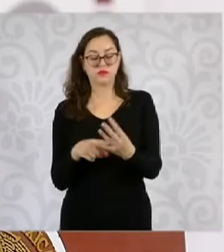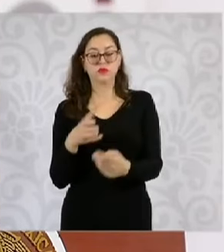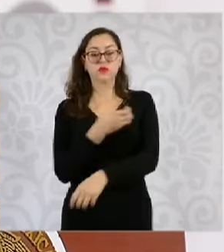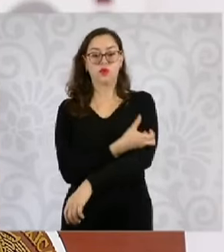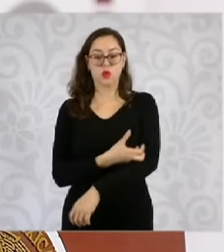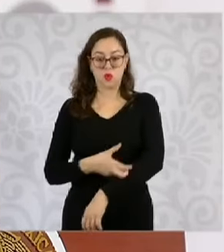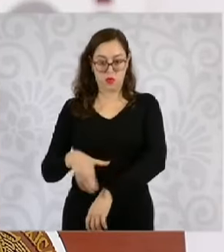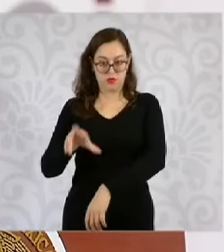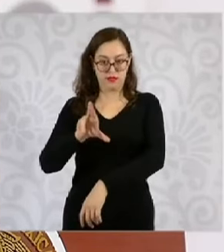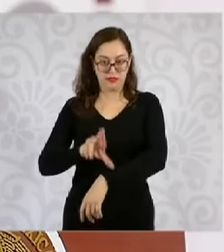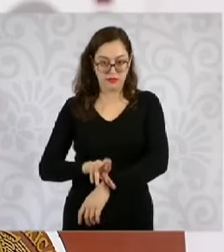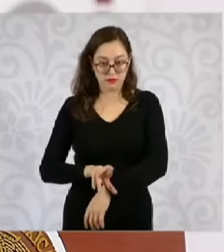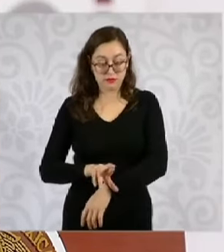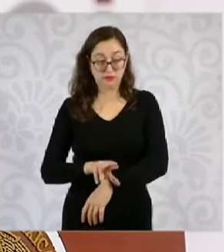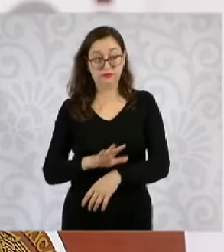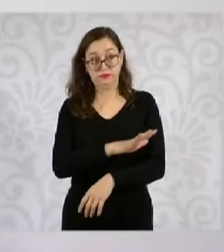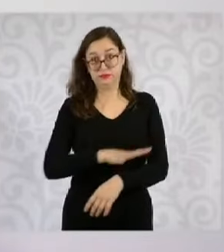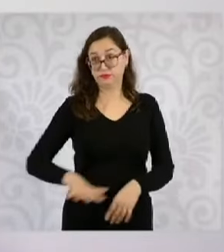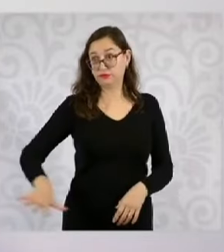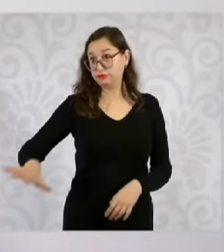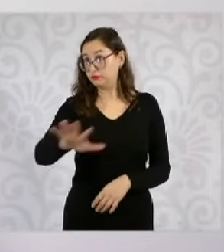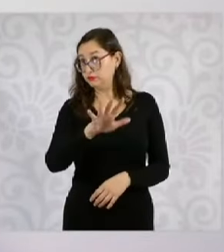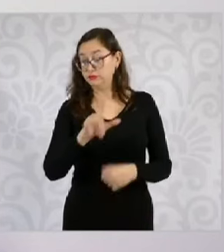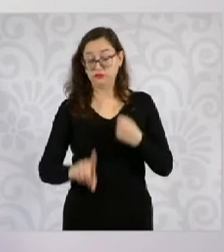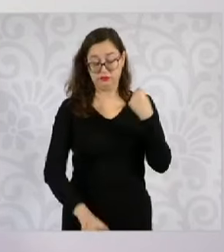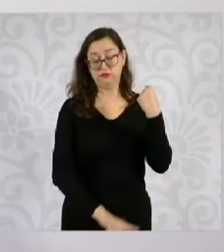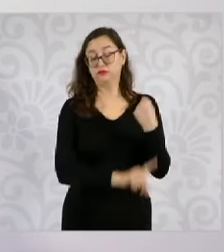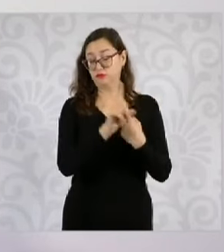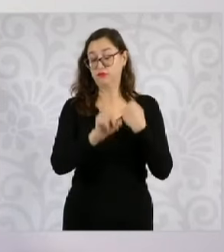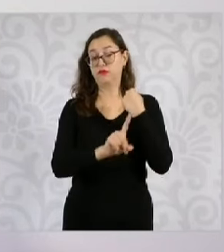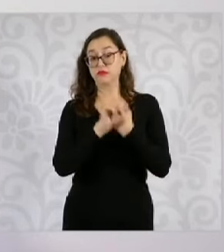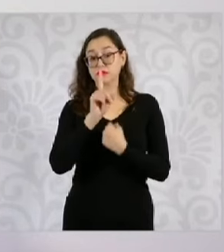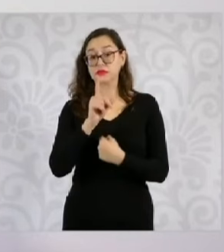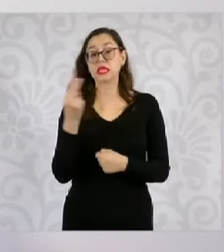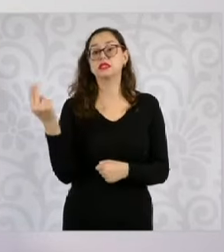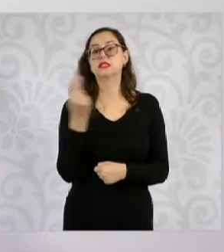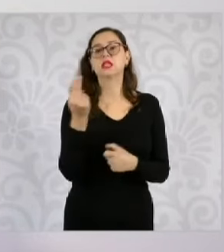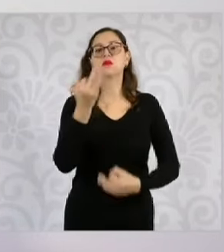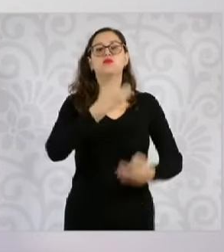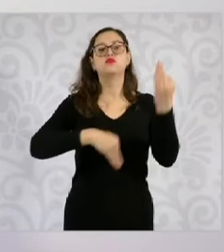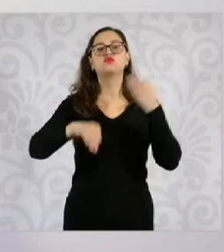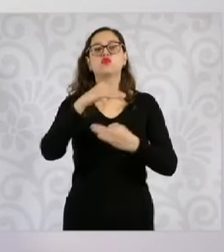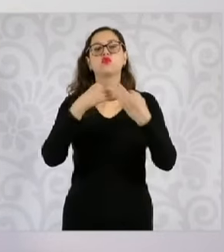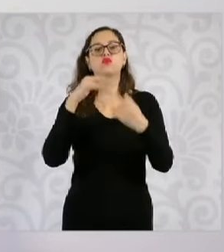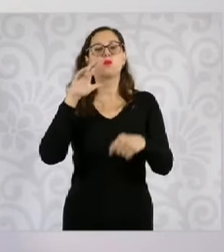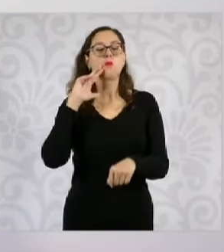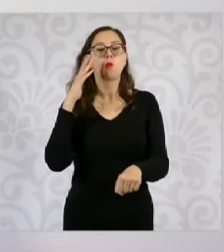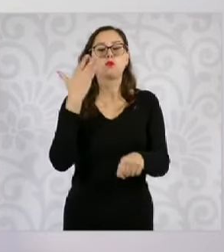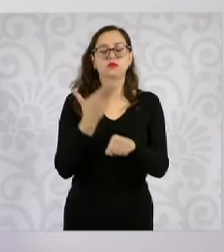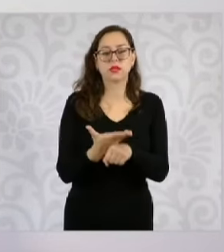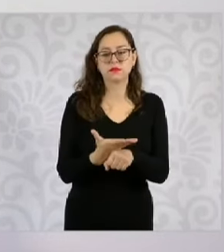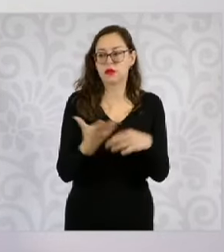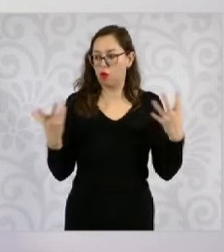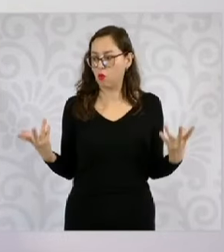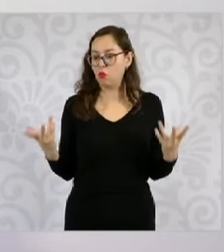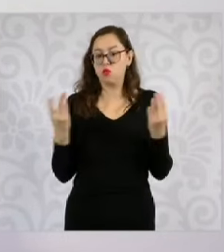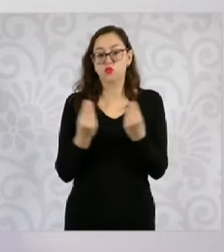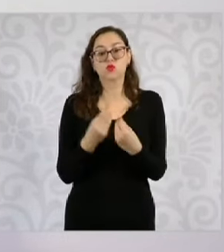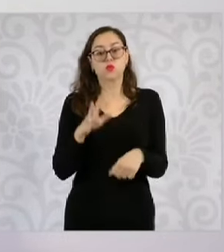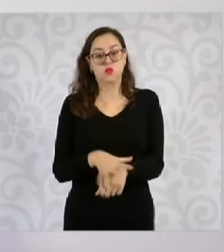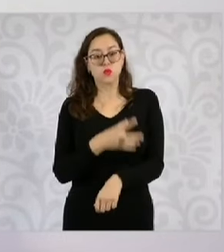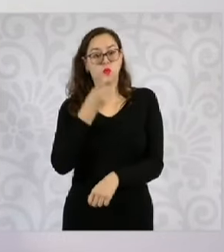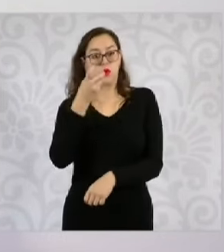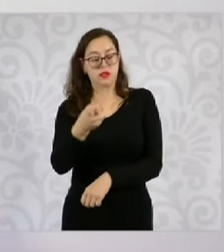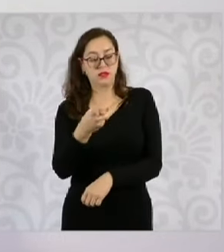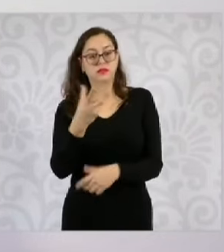La seguridad es un problema que requiere de una responsabilidad compartida y una respuesta unificada. Es por ello que vamos a tener una coordinación